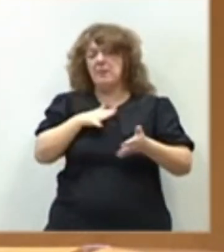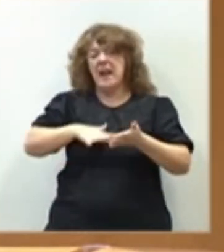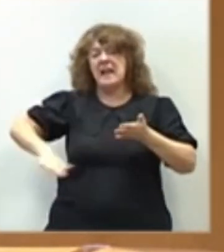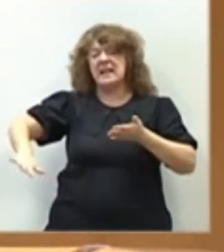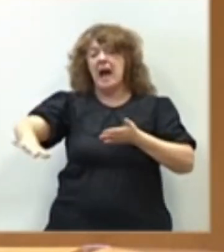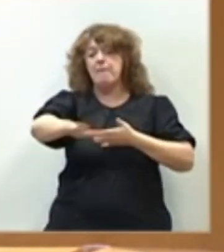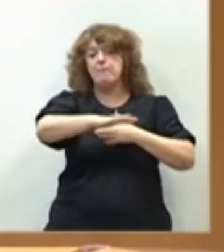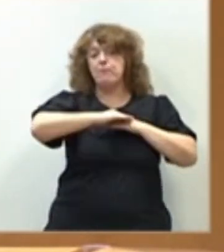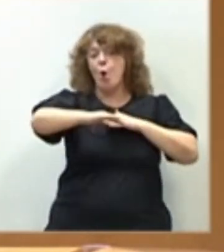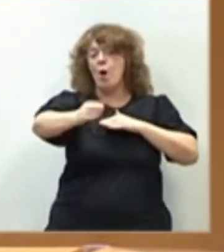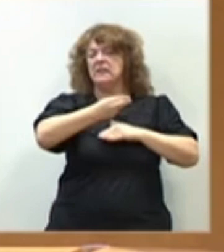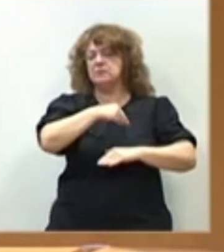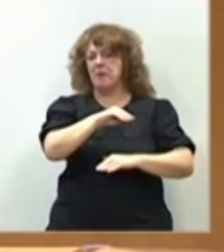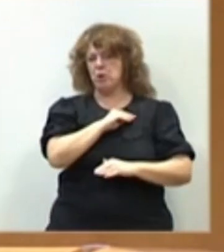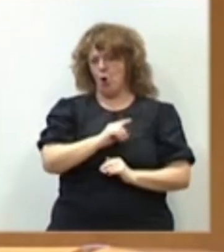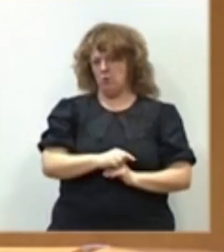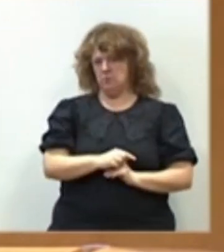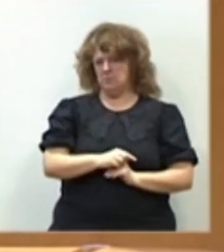señor ministro.